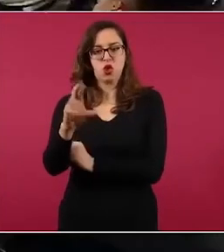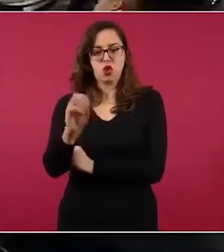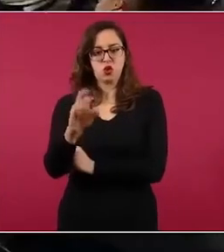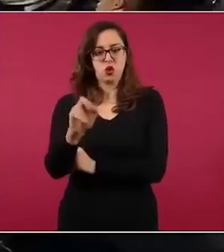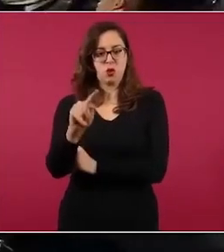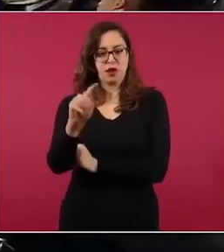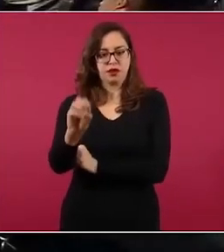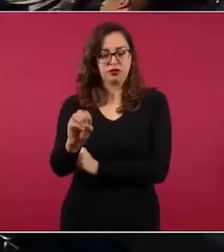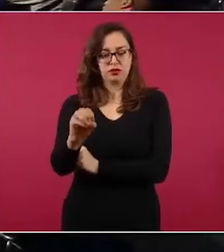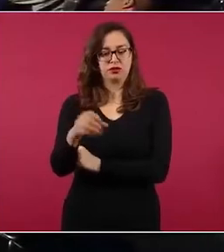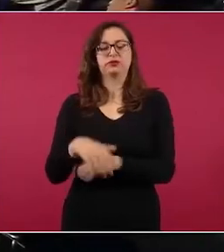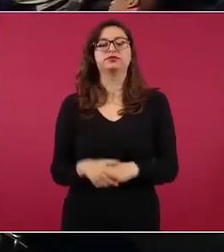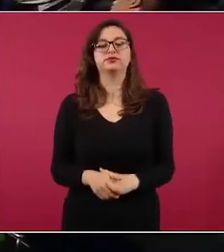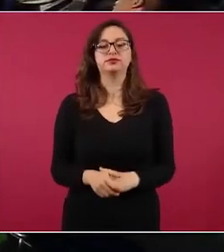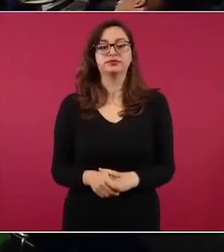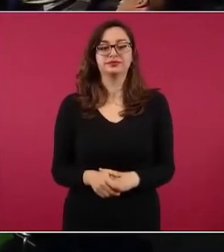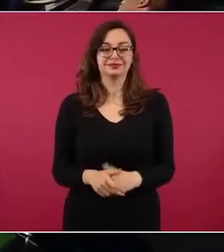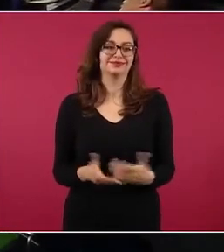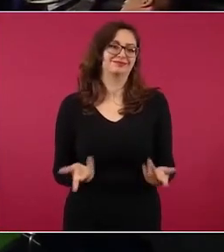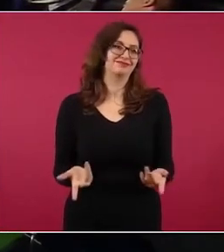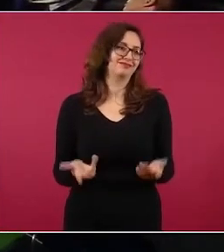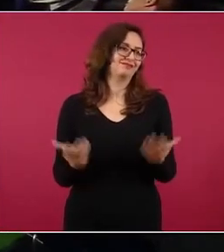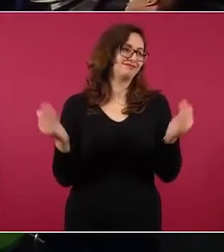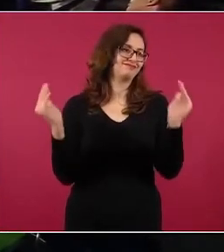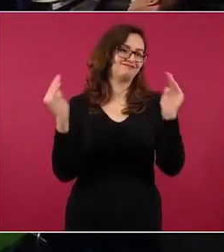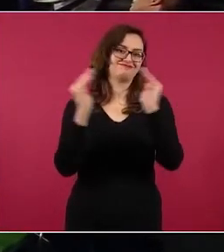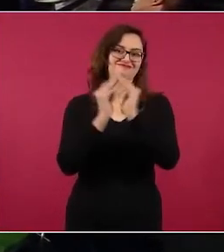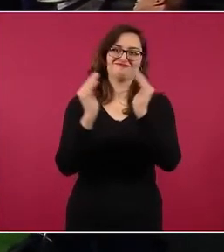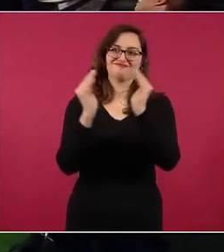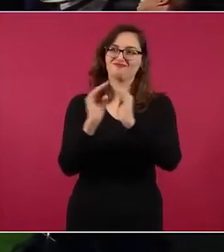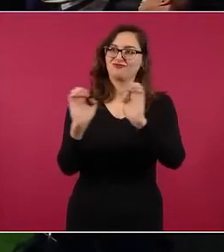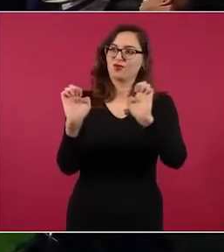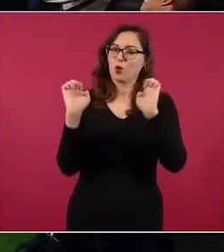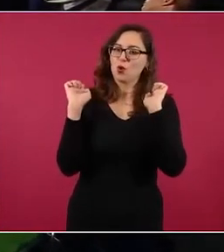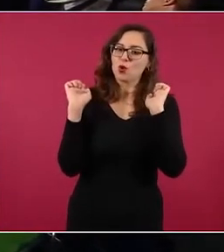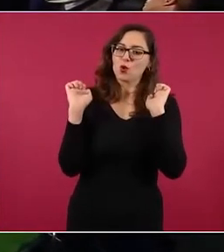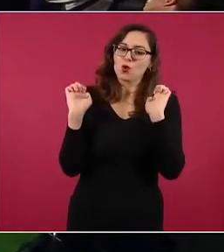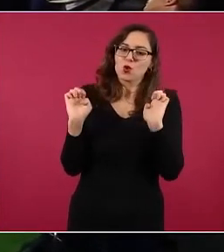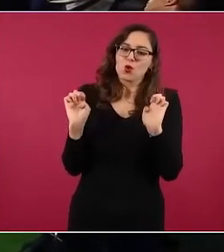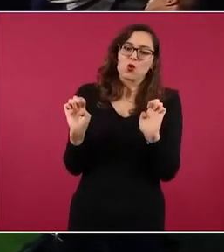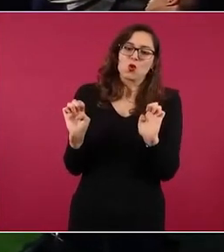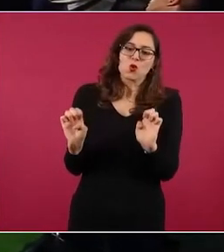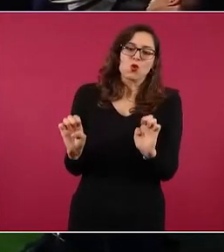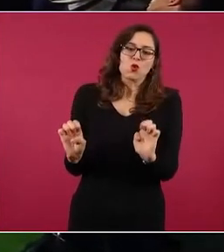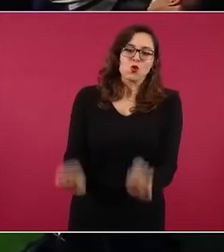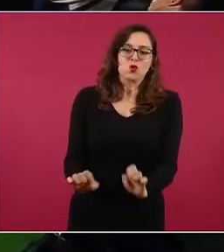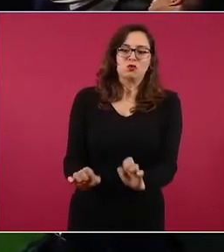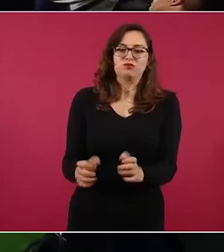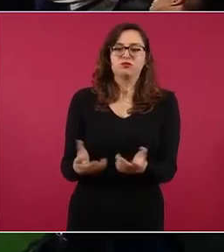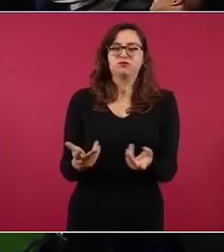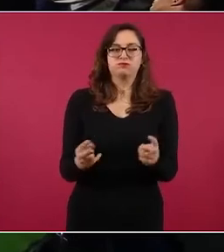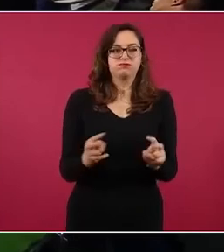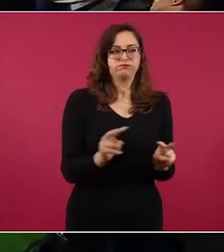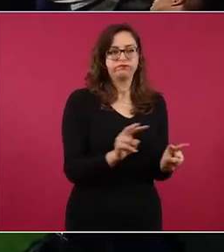Desde luego una residencia con pista